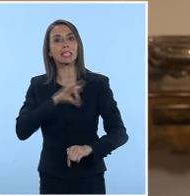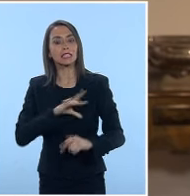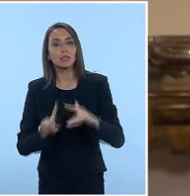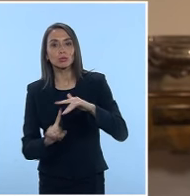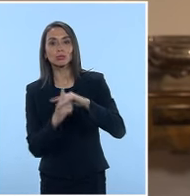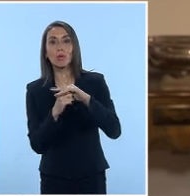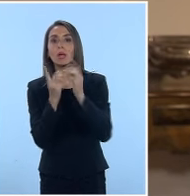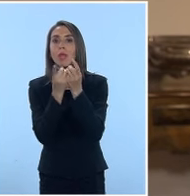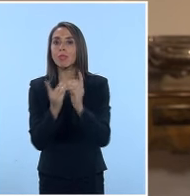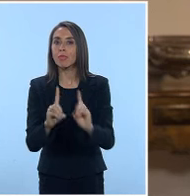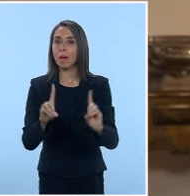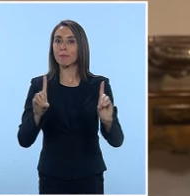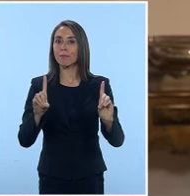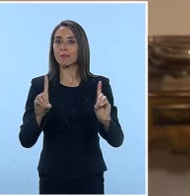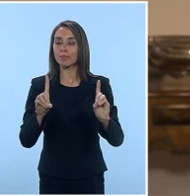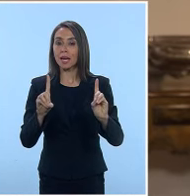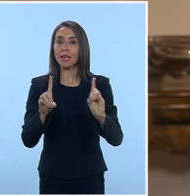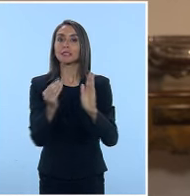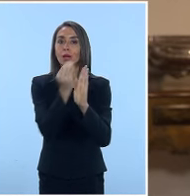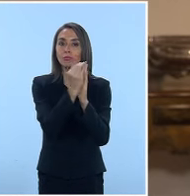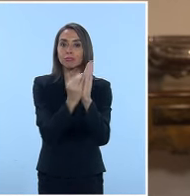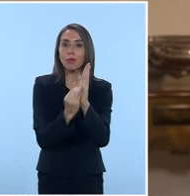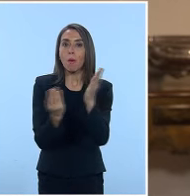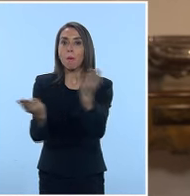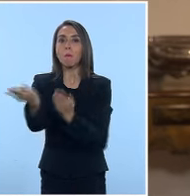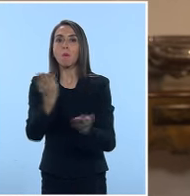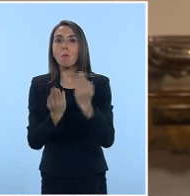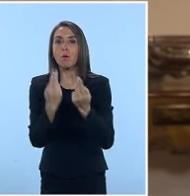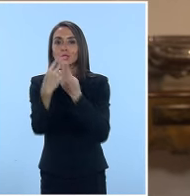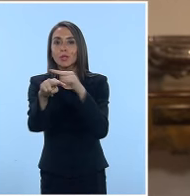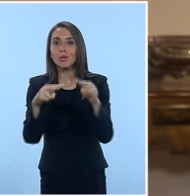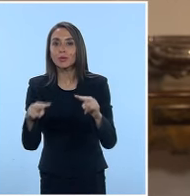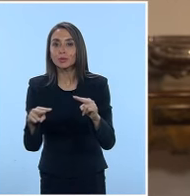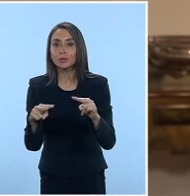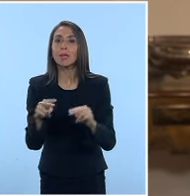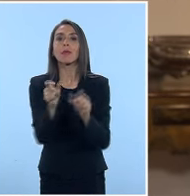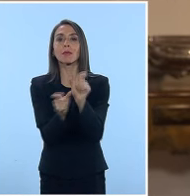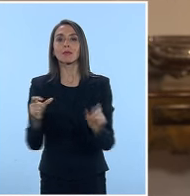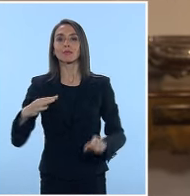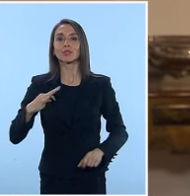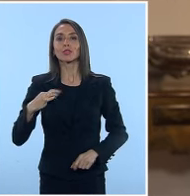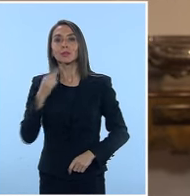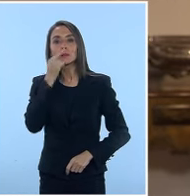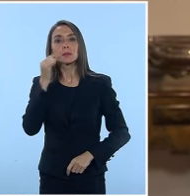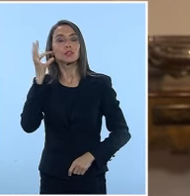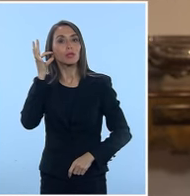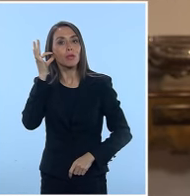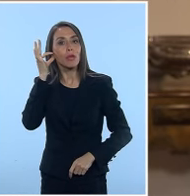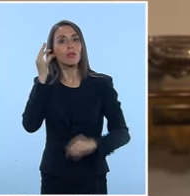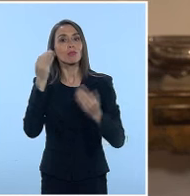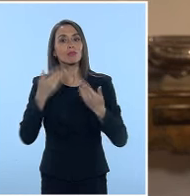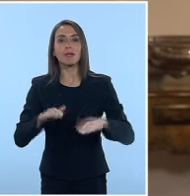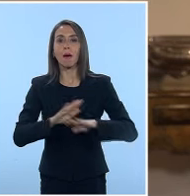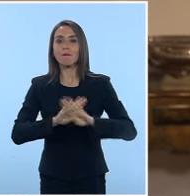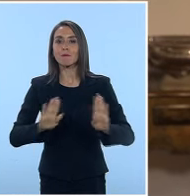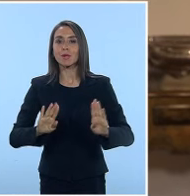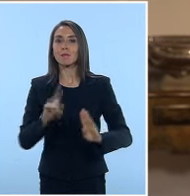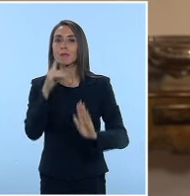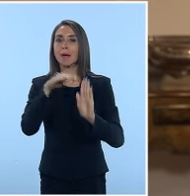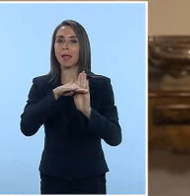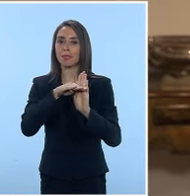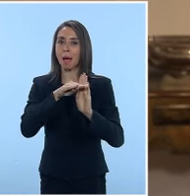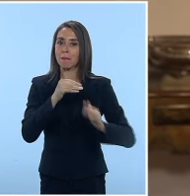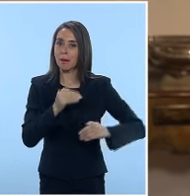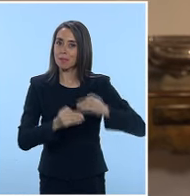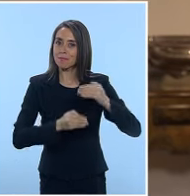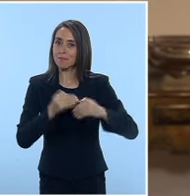democracia y como resultado de las propuestas hechas por ustedes, los ciudadanos y ciudadanas. Ya culminamos la primera etapa de este